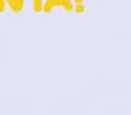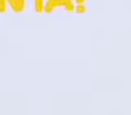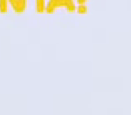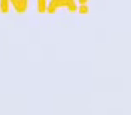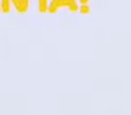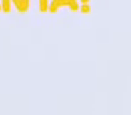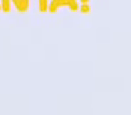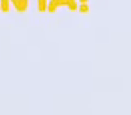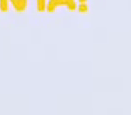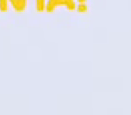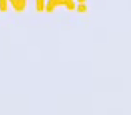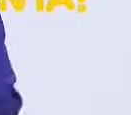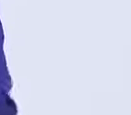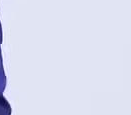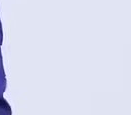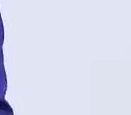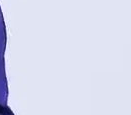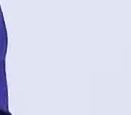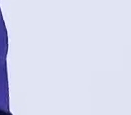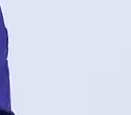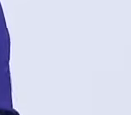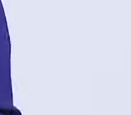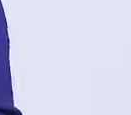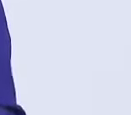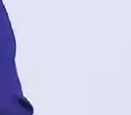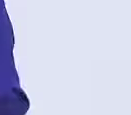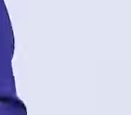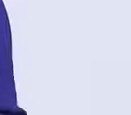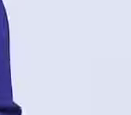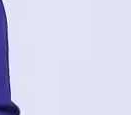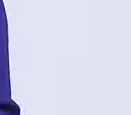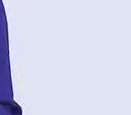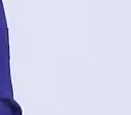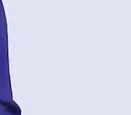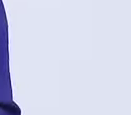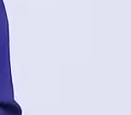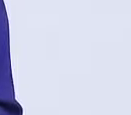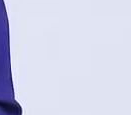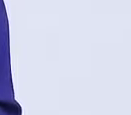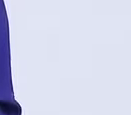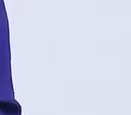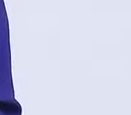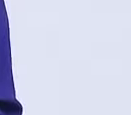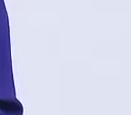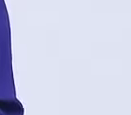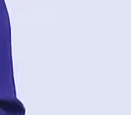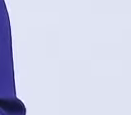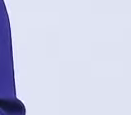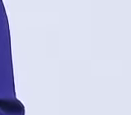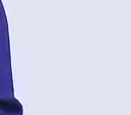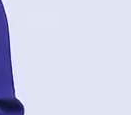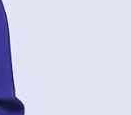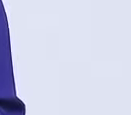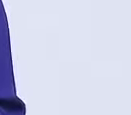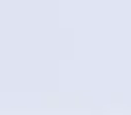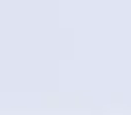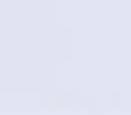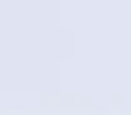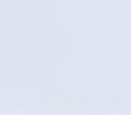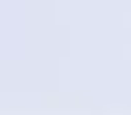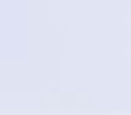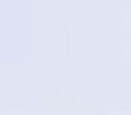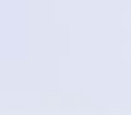¿Se dieron cuenta? Sí. Muy bien, hemos aprendido un poco acerca de los sinónimos y los antónimos de las palabras.